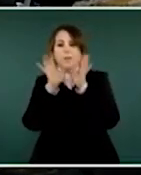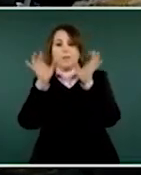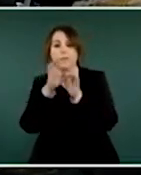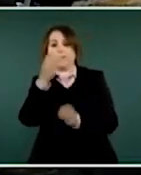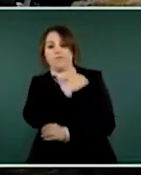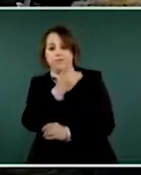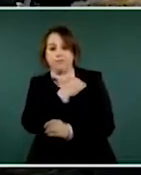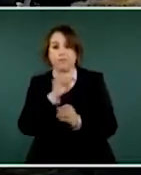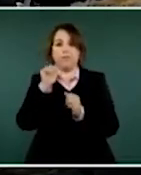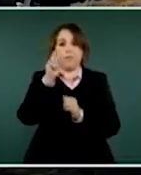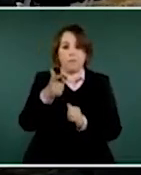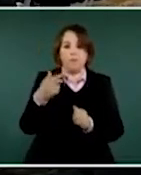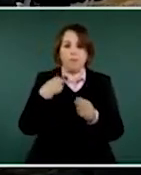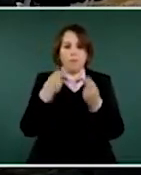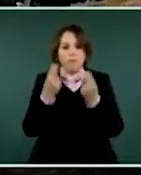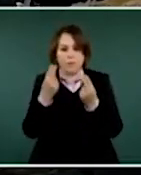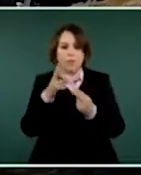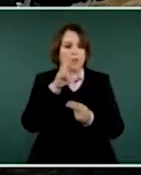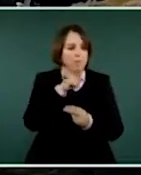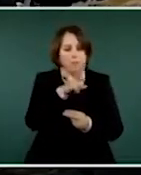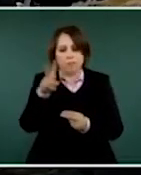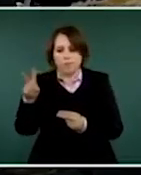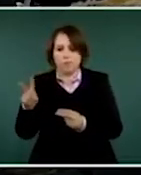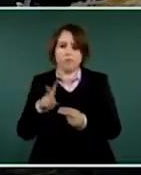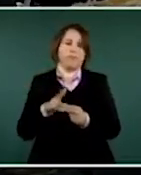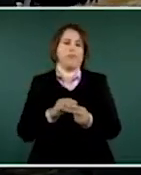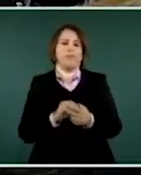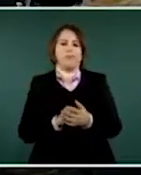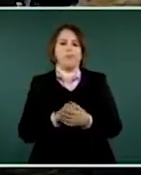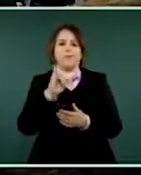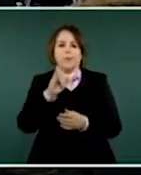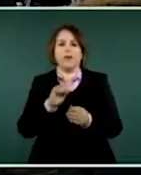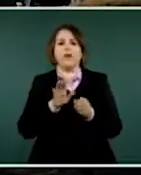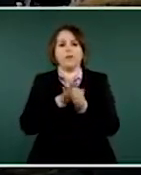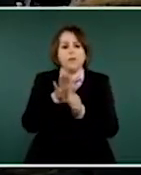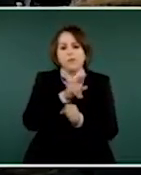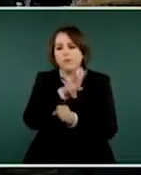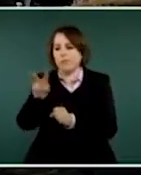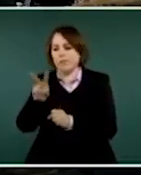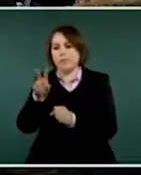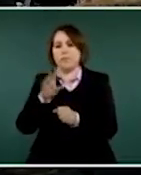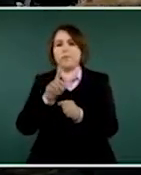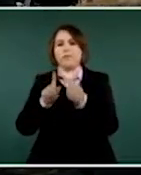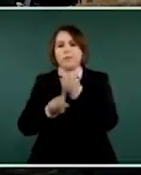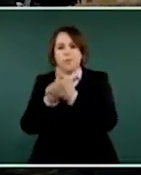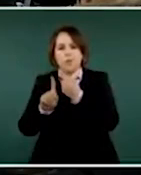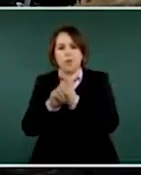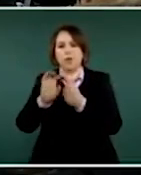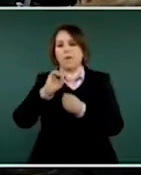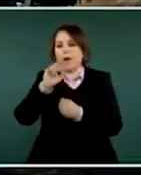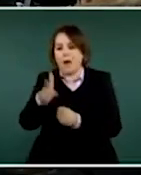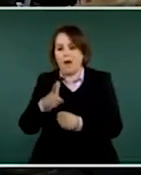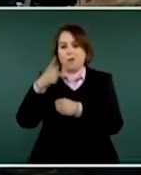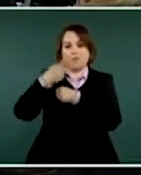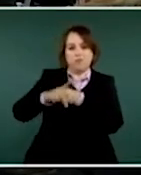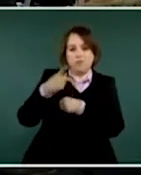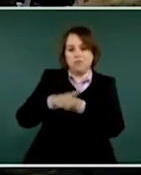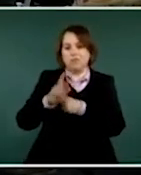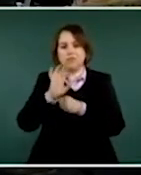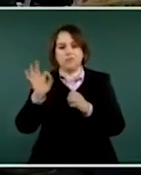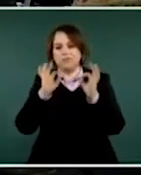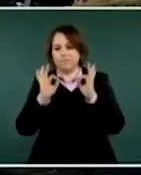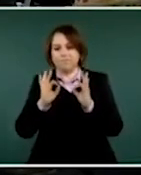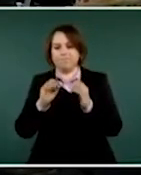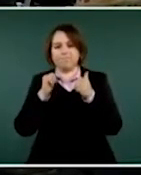observación ha sido más al detalle, pero la identificación de que no hay algún riesgo inminente, eso ya está muy